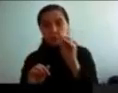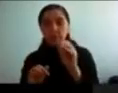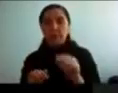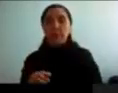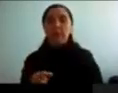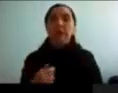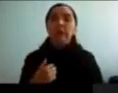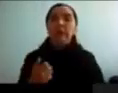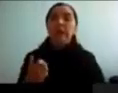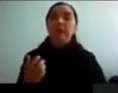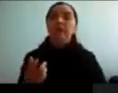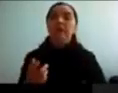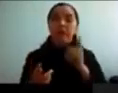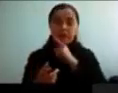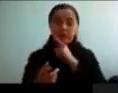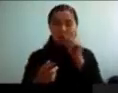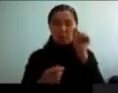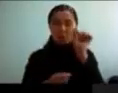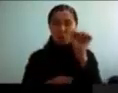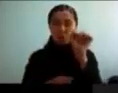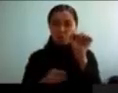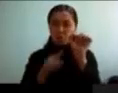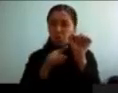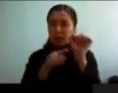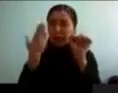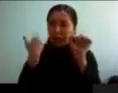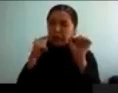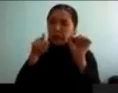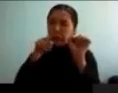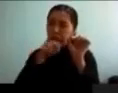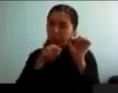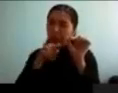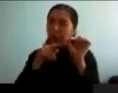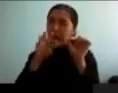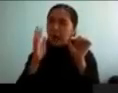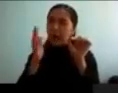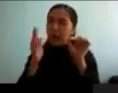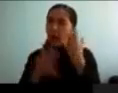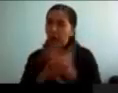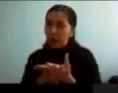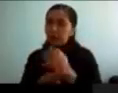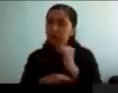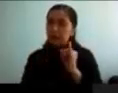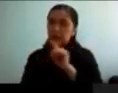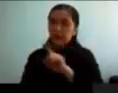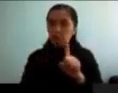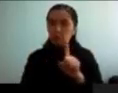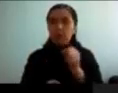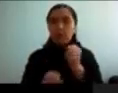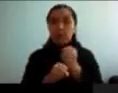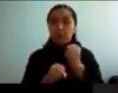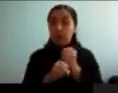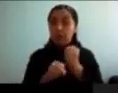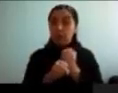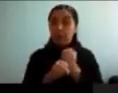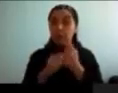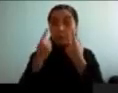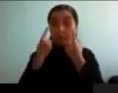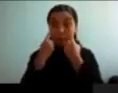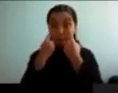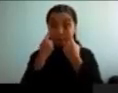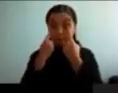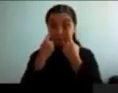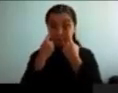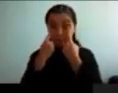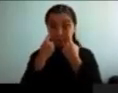estaba o estuvo o no estuvo presente en los puntos anteriores. Nosotros hicimos esa tarea y vimos que la pupila es un muy buen marcador de lo que está pasando en